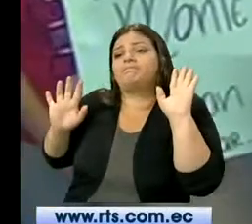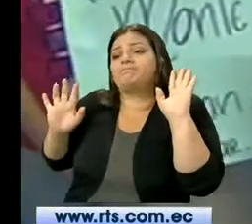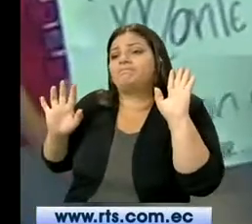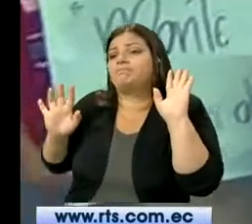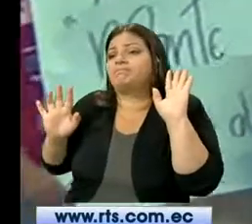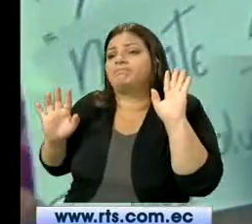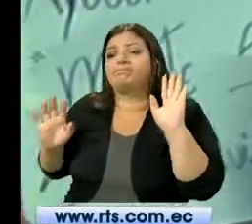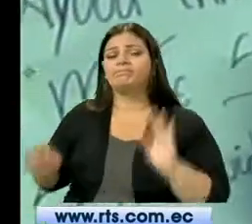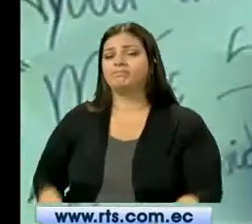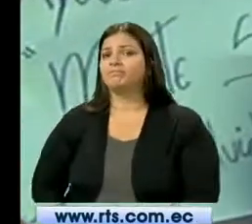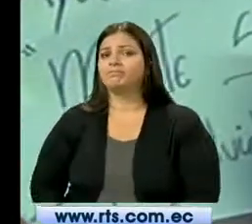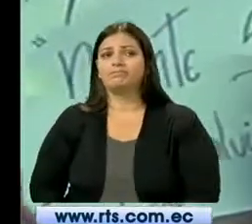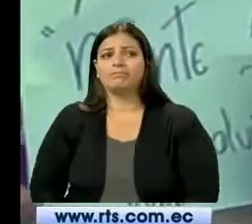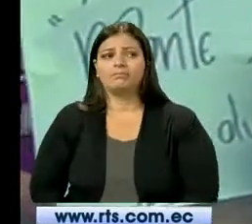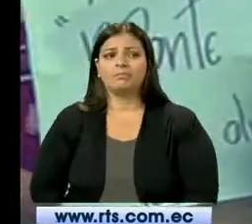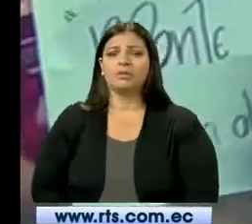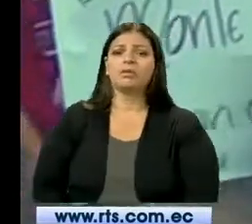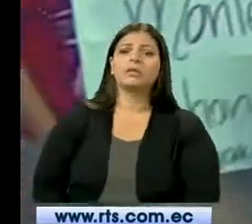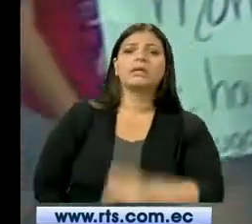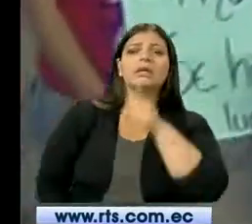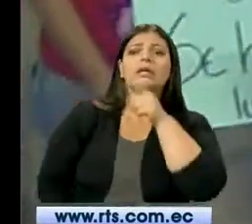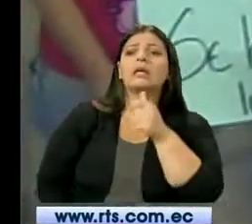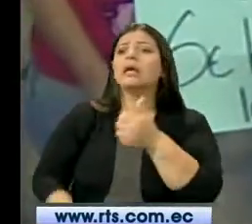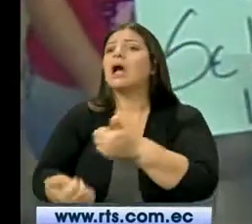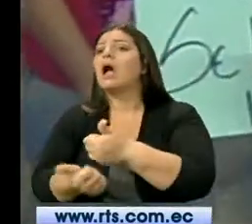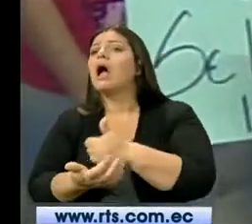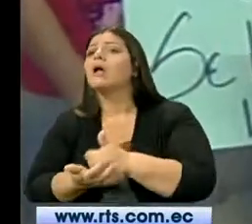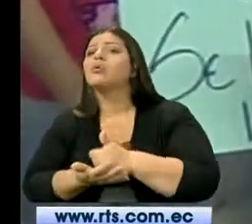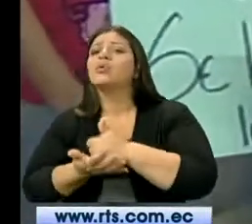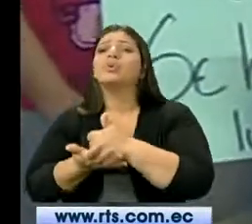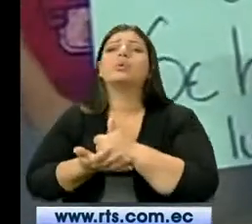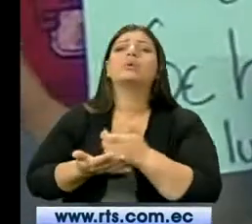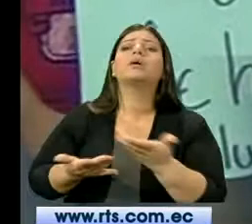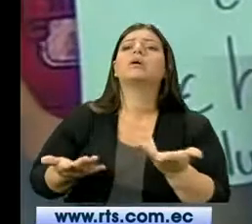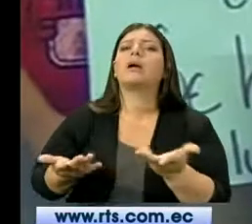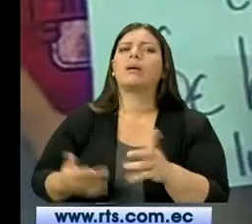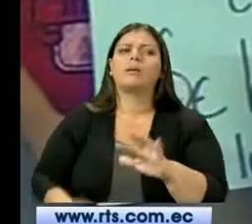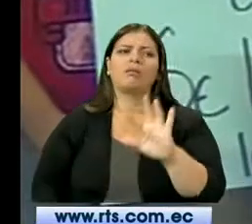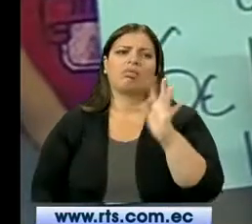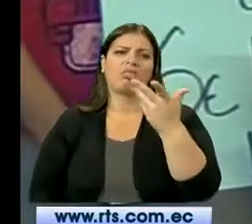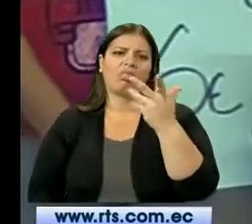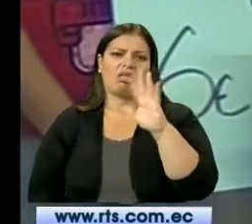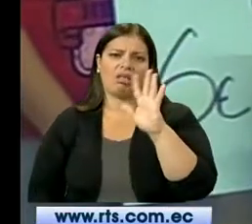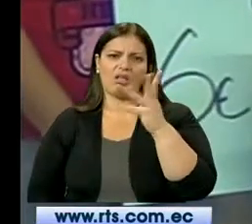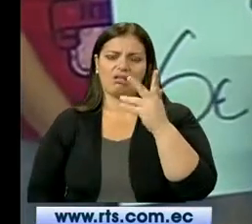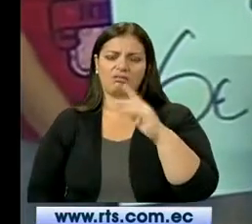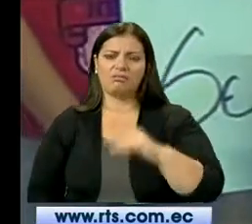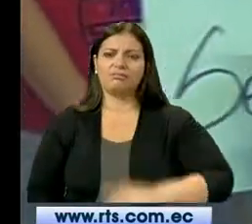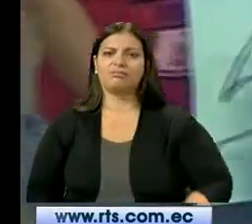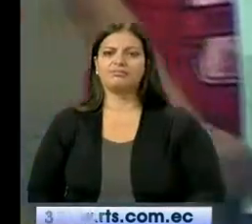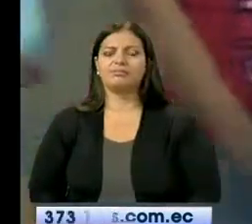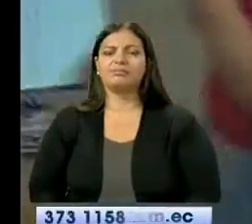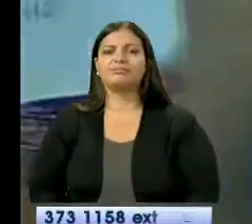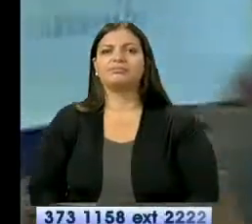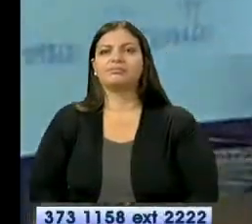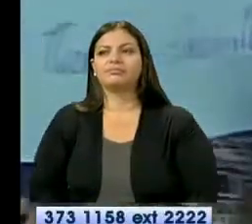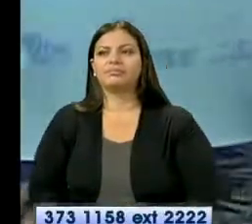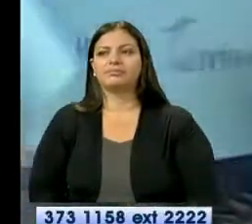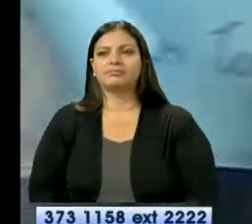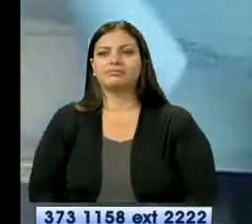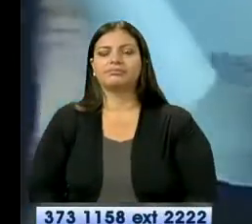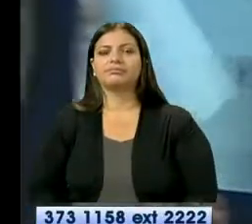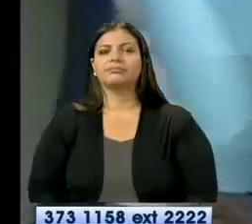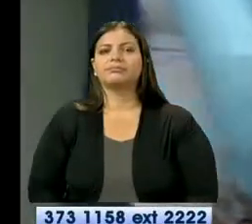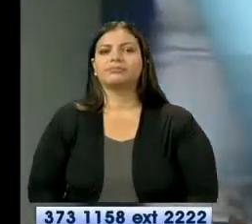todos nos dejan abandonados, no hay ayuda, todos los